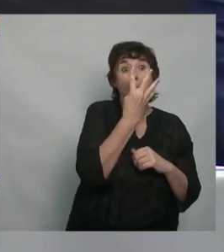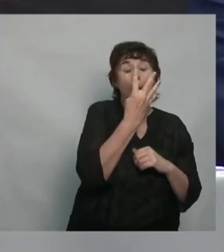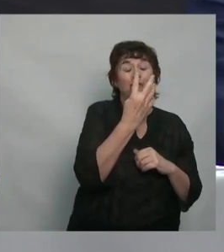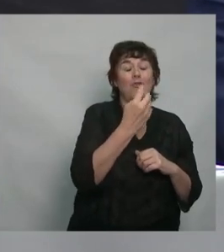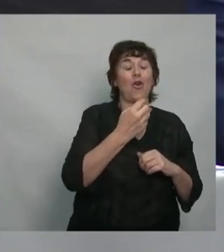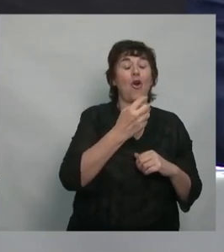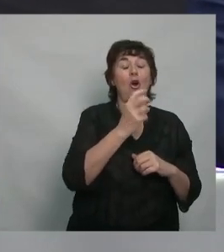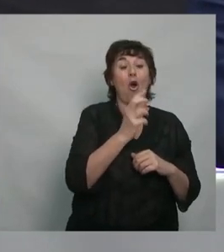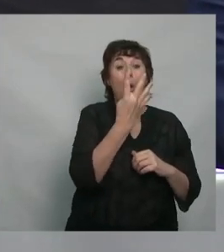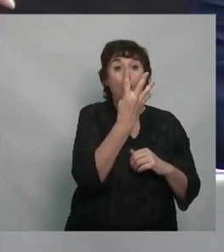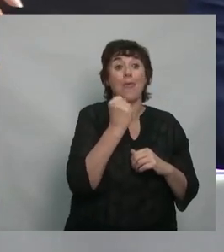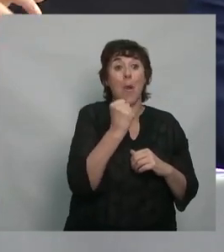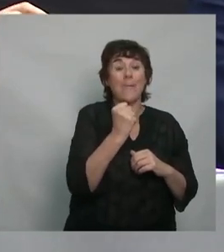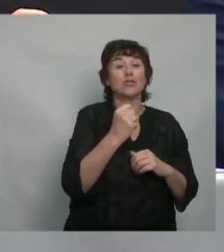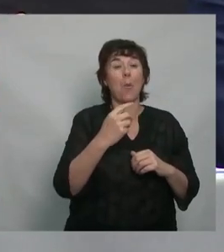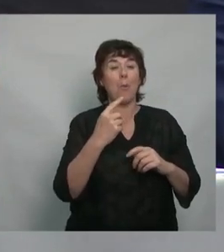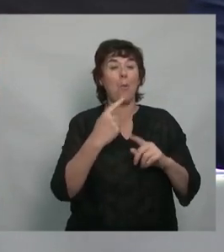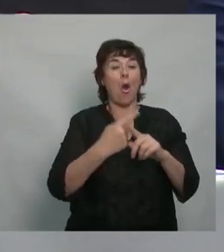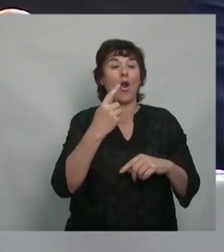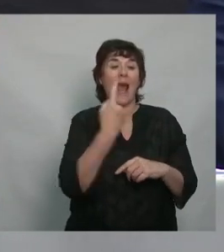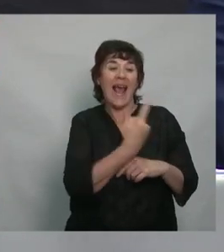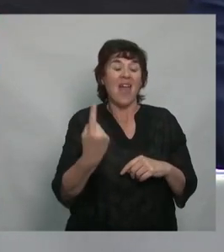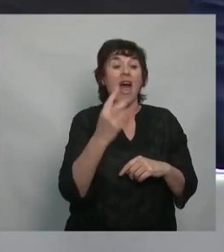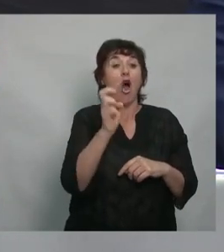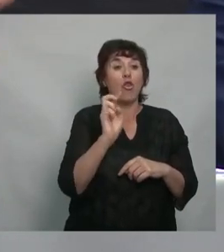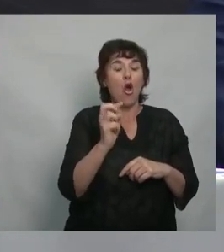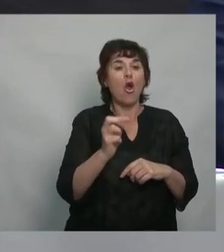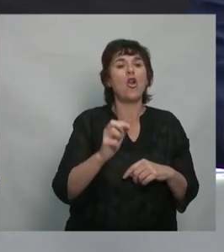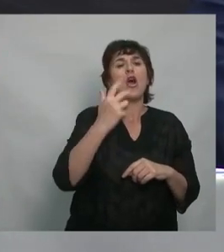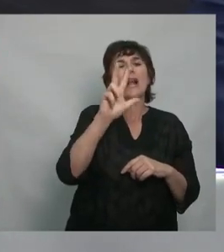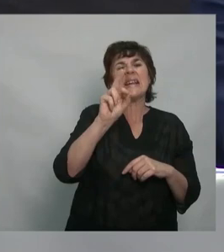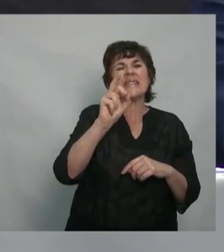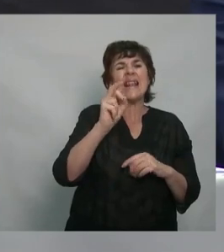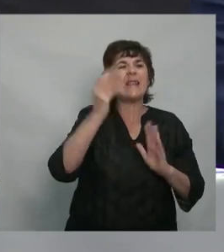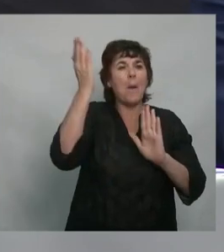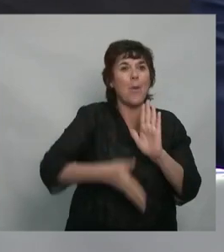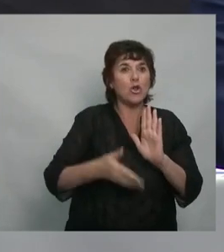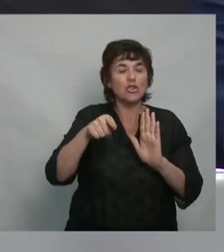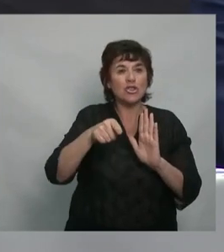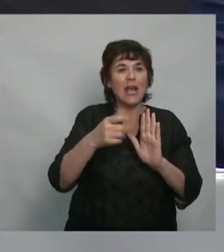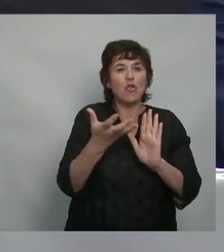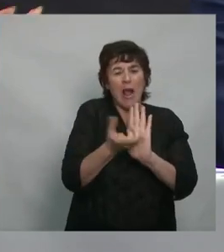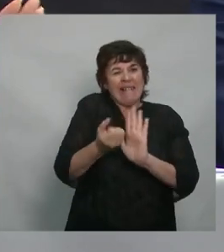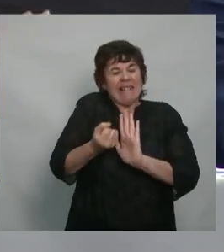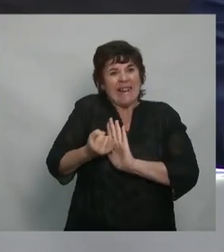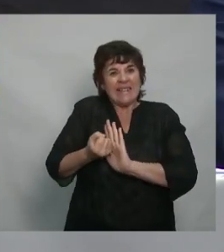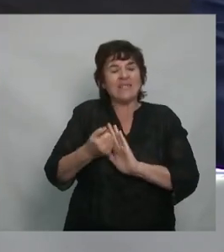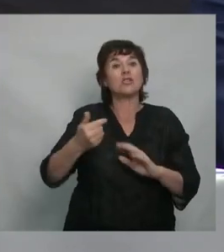estamos proporcionalmente casi en un 32, en un 30% de las retenciones que nosotros teníamos al 35,